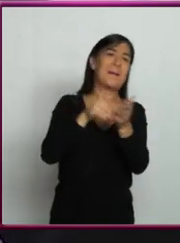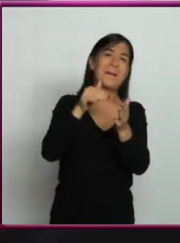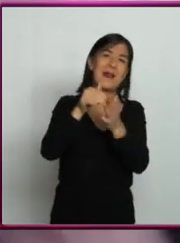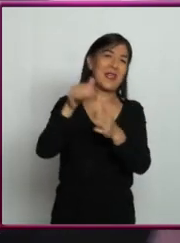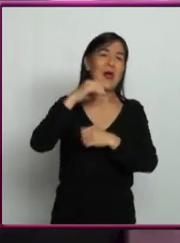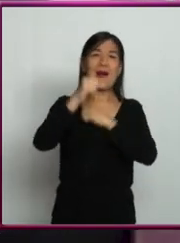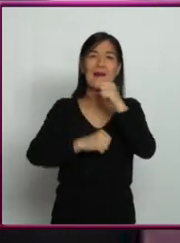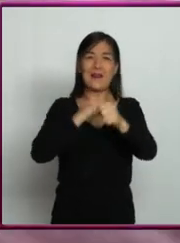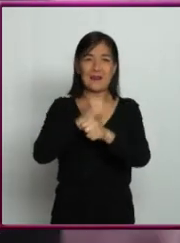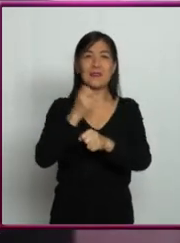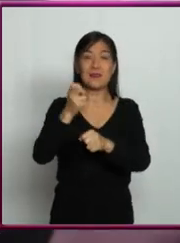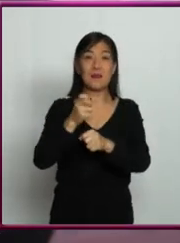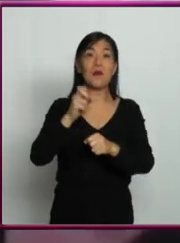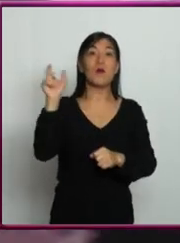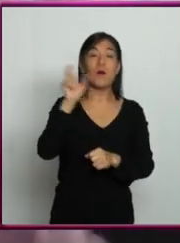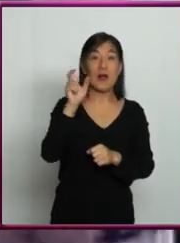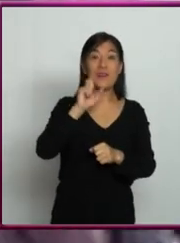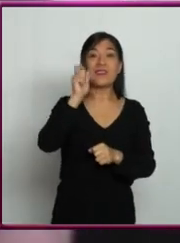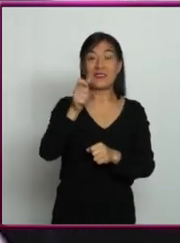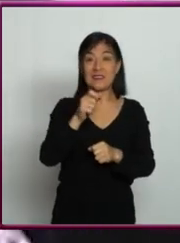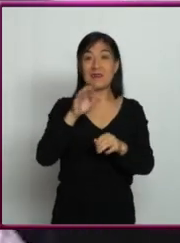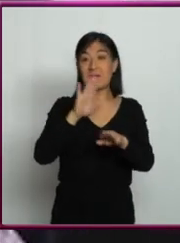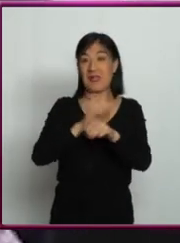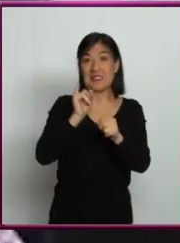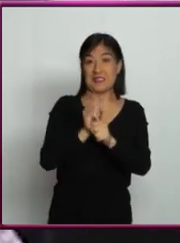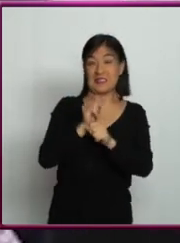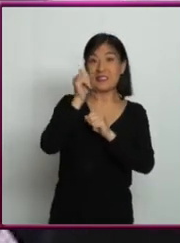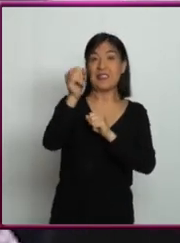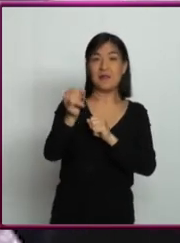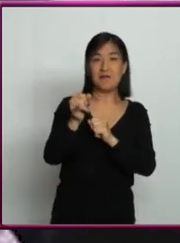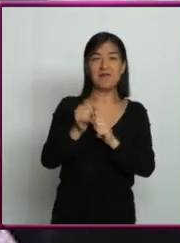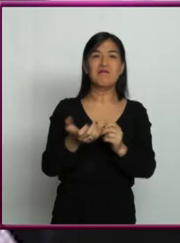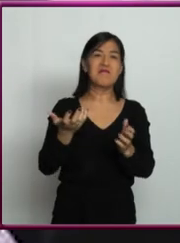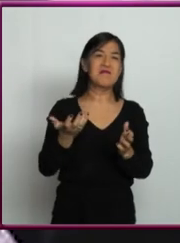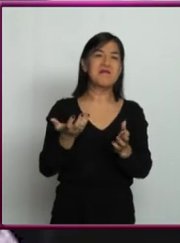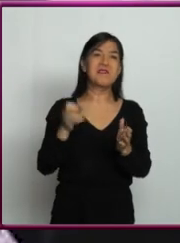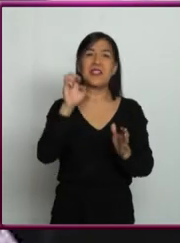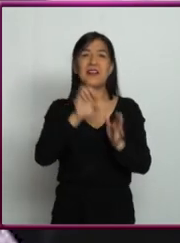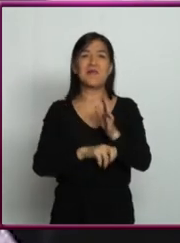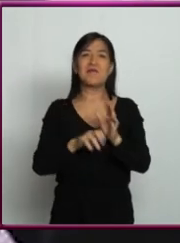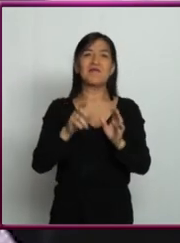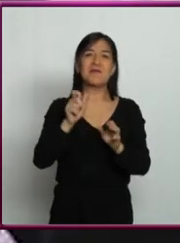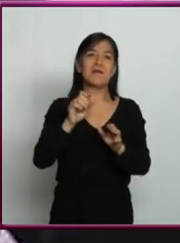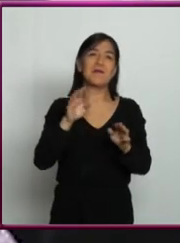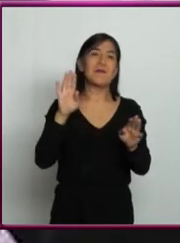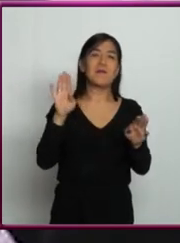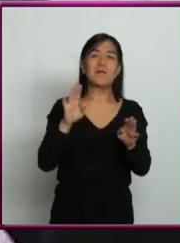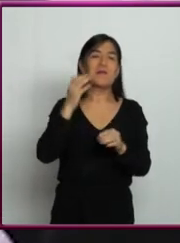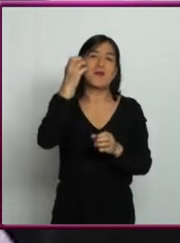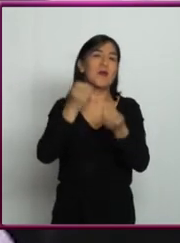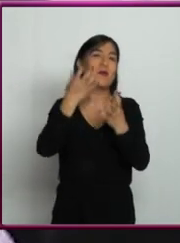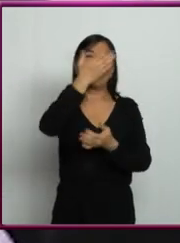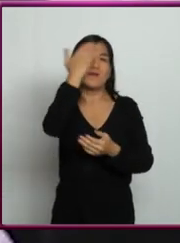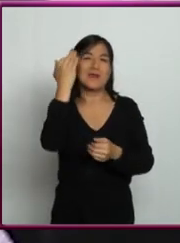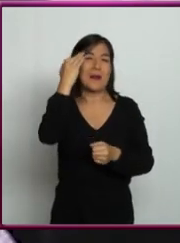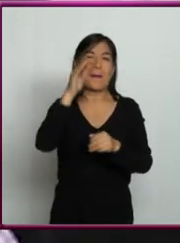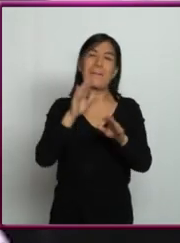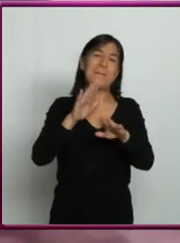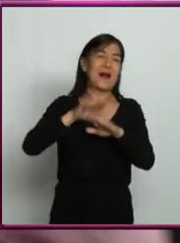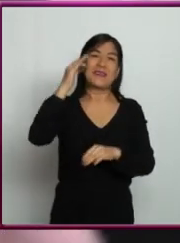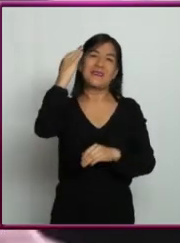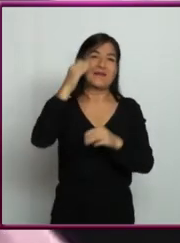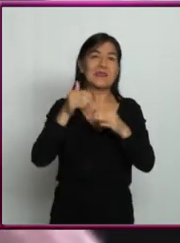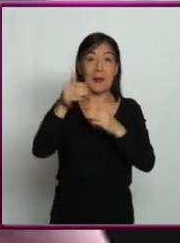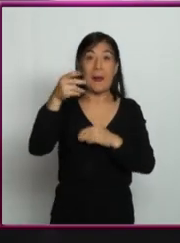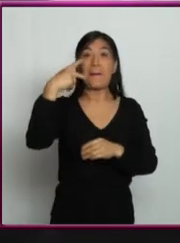Si es suficientemente lejos, pues, a lo mejor va a durar. El universo se va a acabar antes de que le ocurra, ¿no? Pero en principio